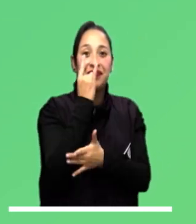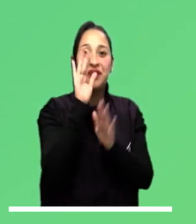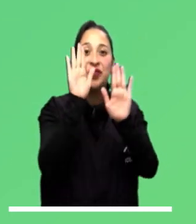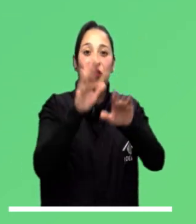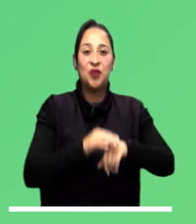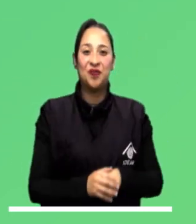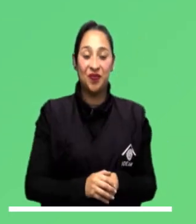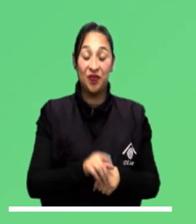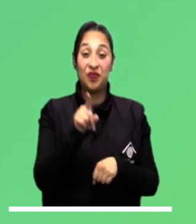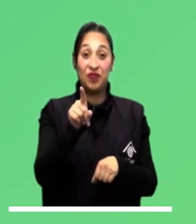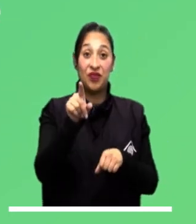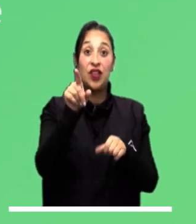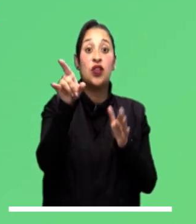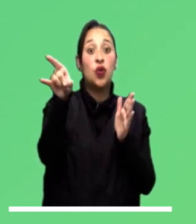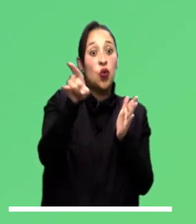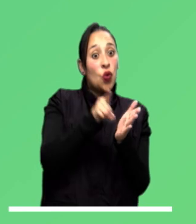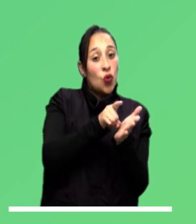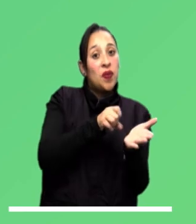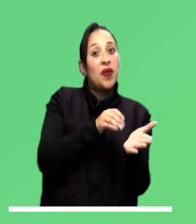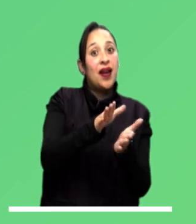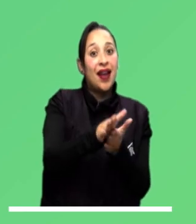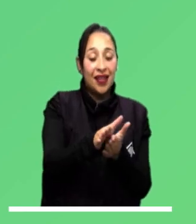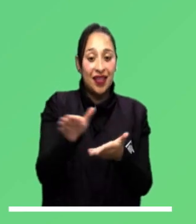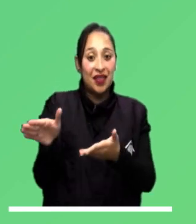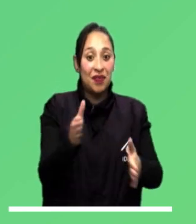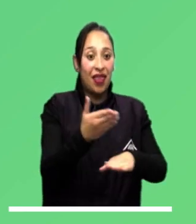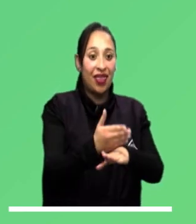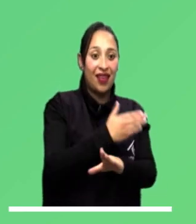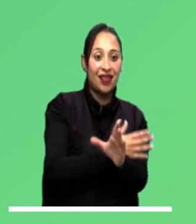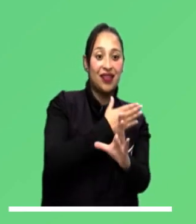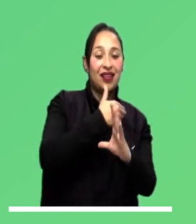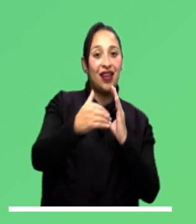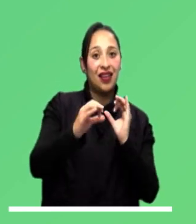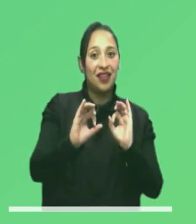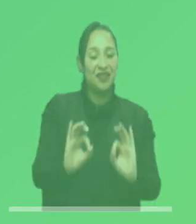Descárguela gratis, planee su día y tome las mejores decisiones.